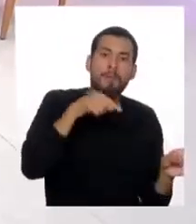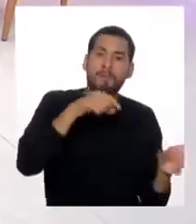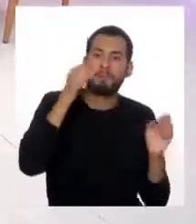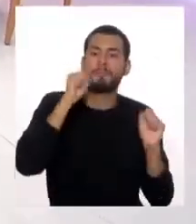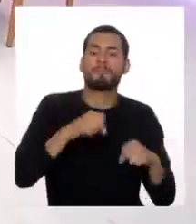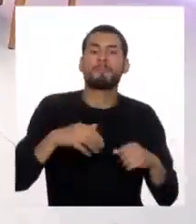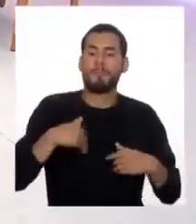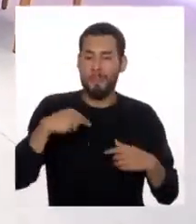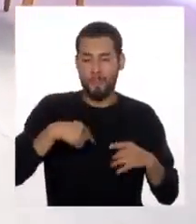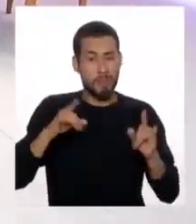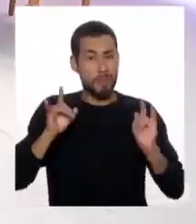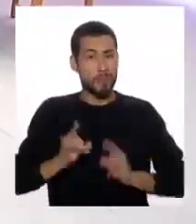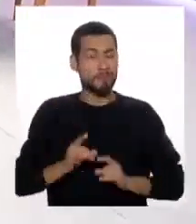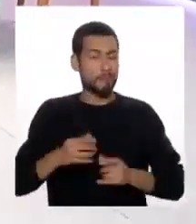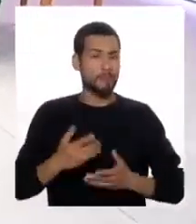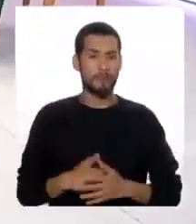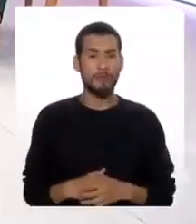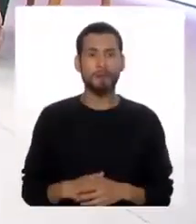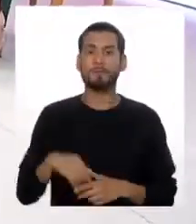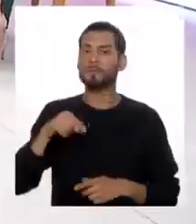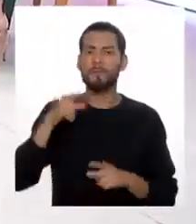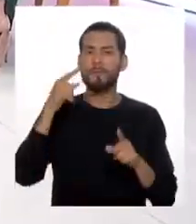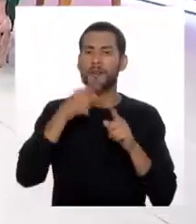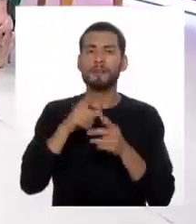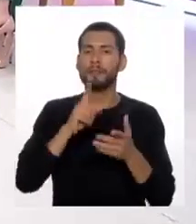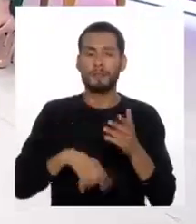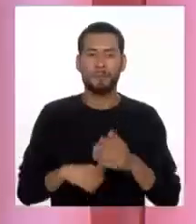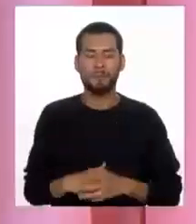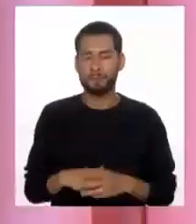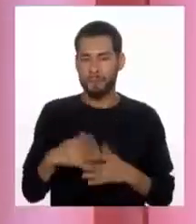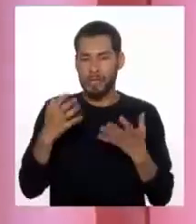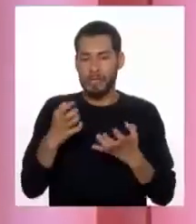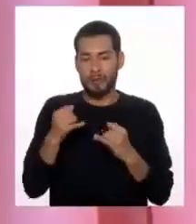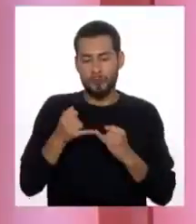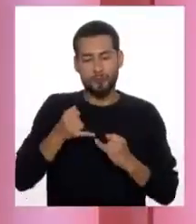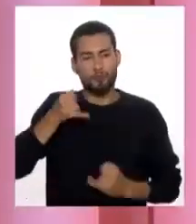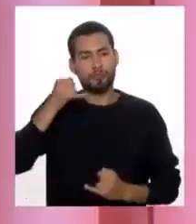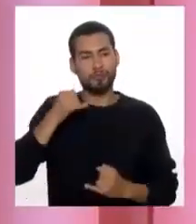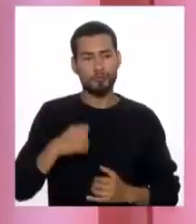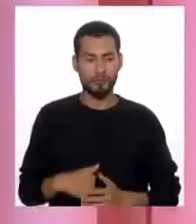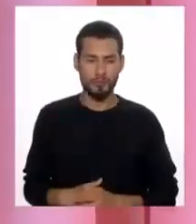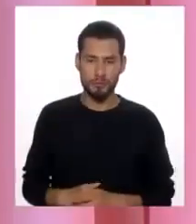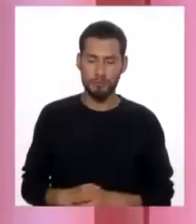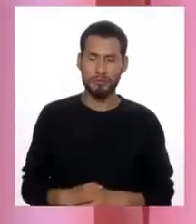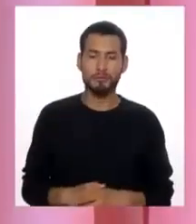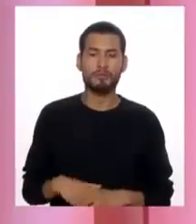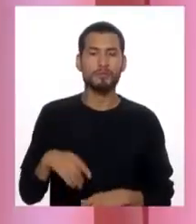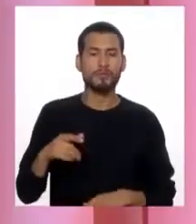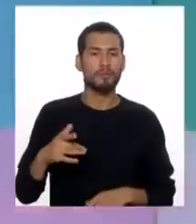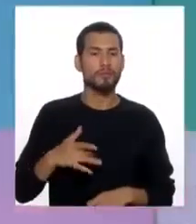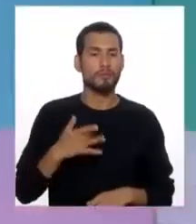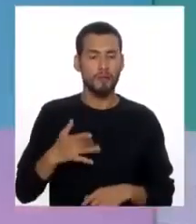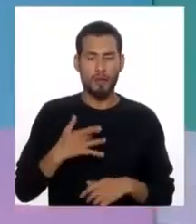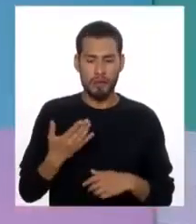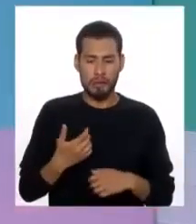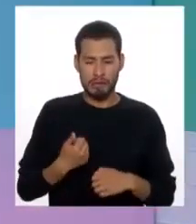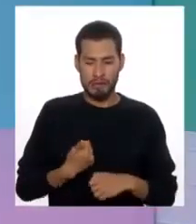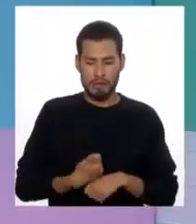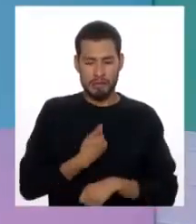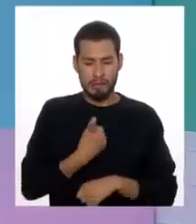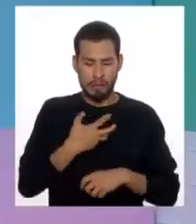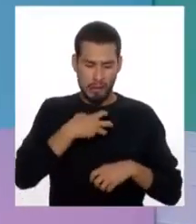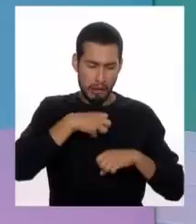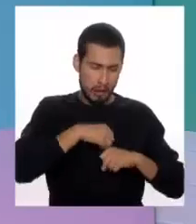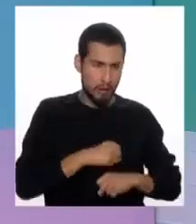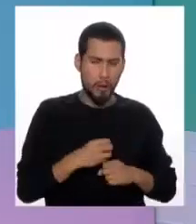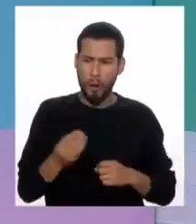se absorba. Así es. O sea, el objetivo finalmente es la delgadez. Así es. Tenemos ahí un sentimiento de culpa por